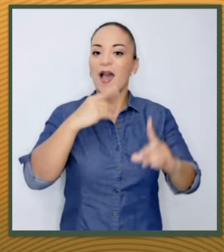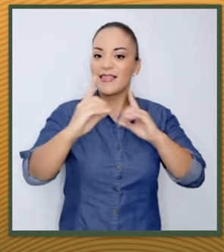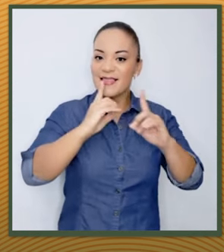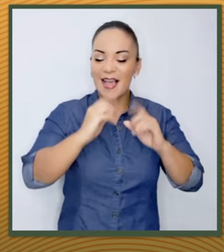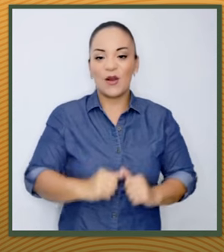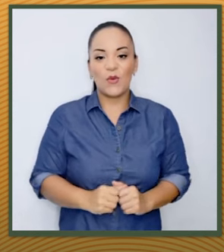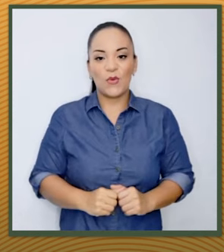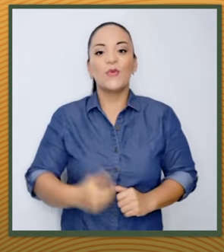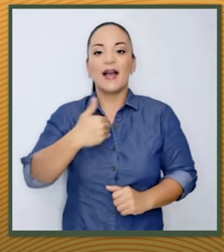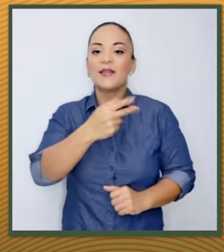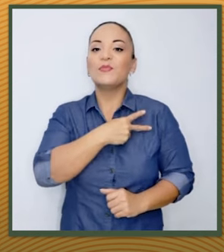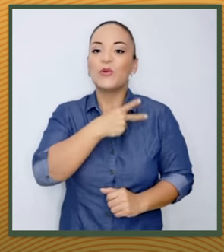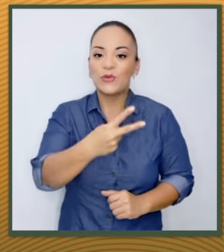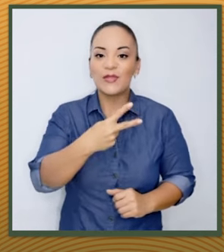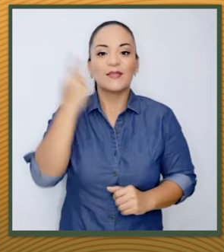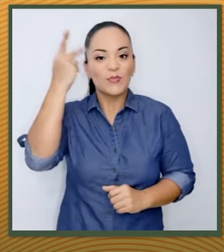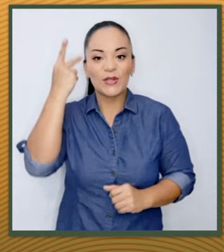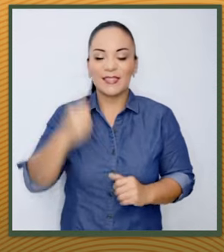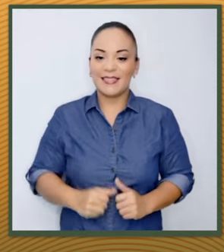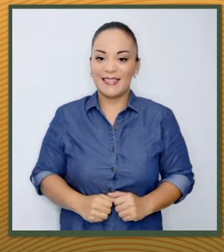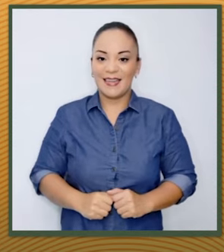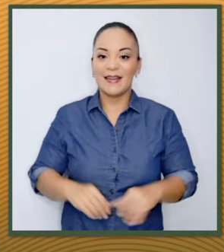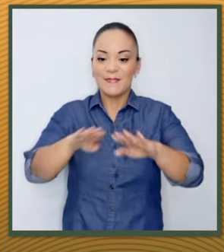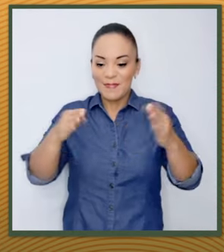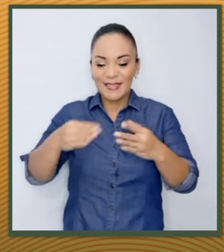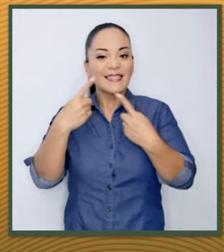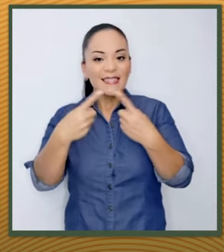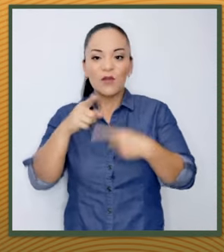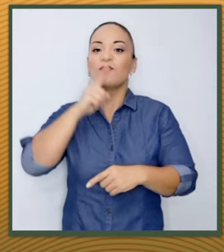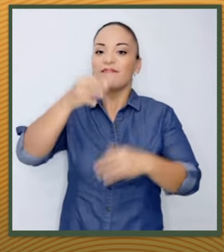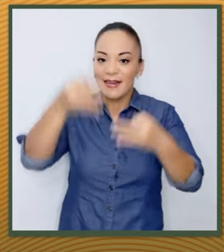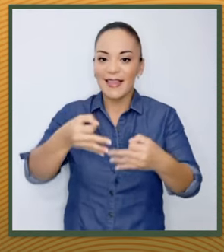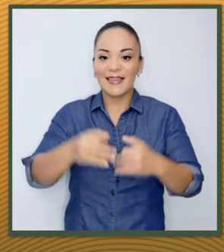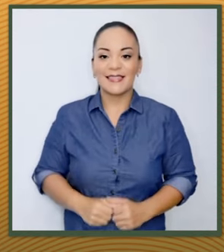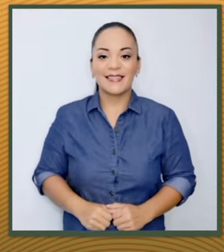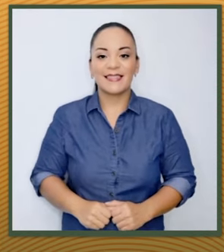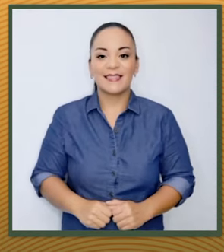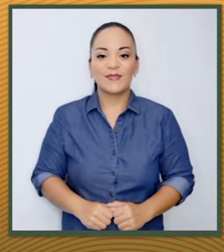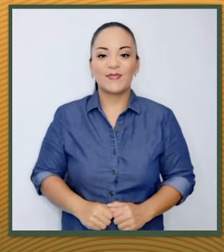diálogo, hay voluntad política, hay mesas de diálogo verdaderas.